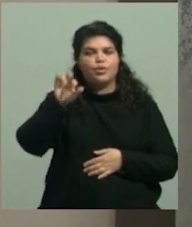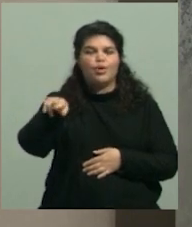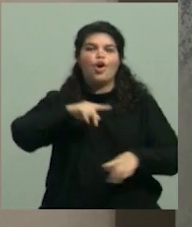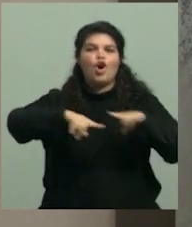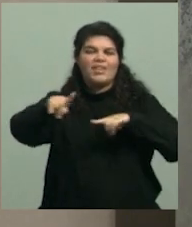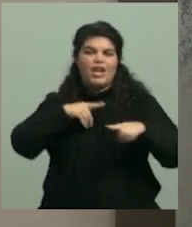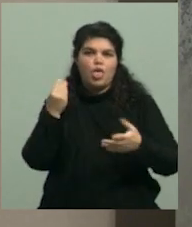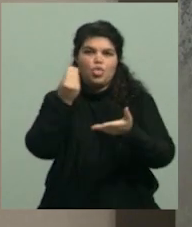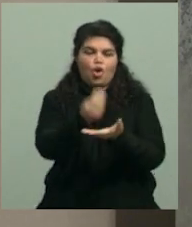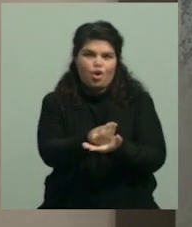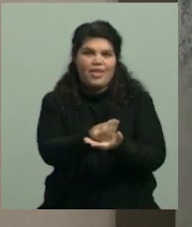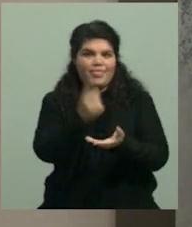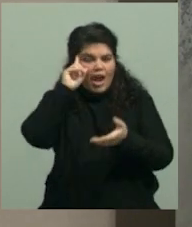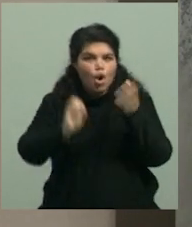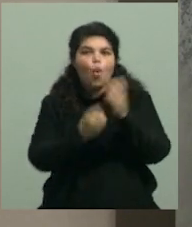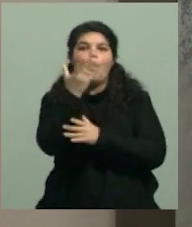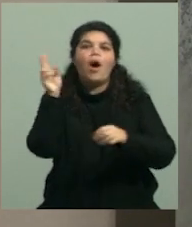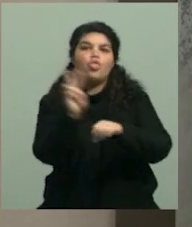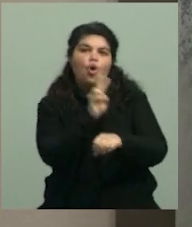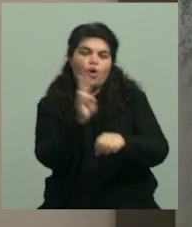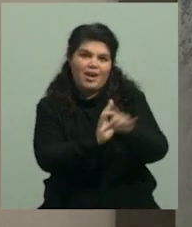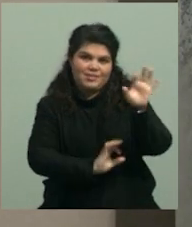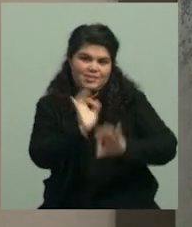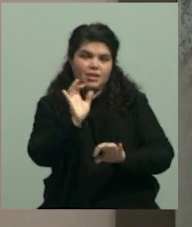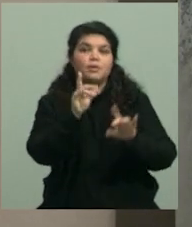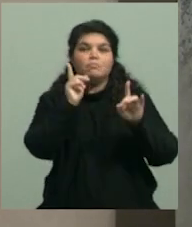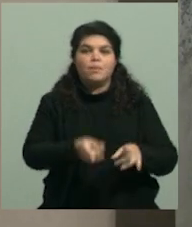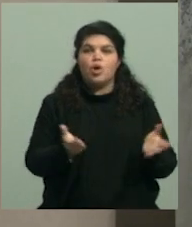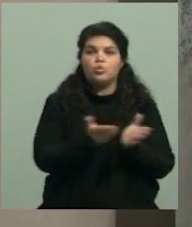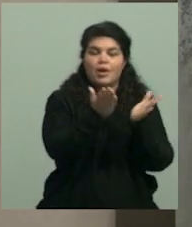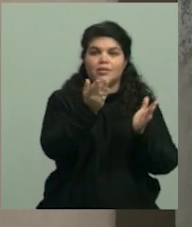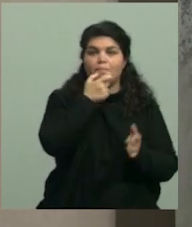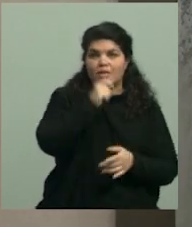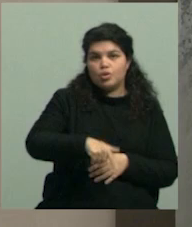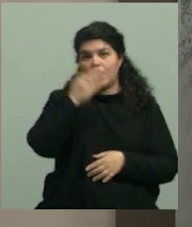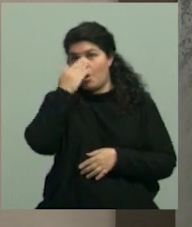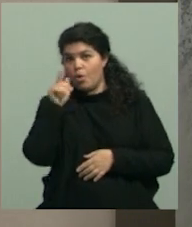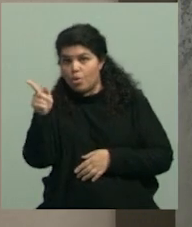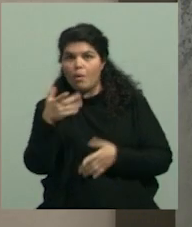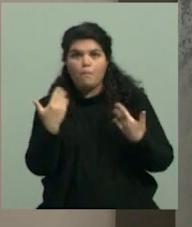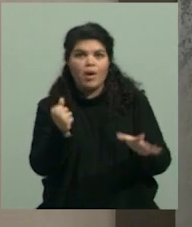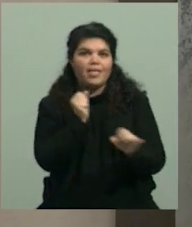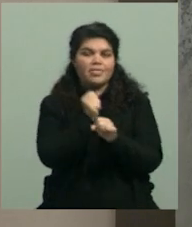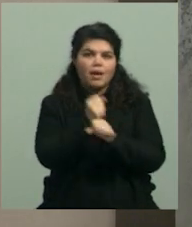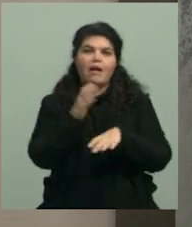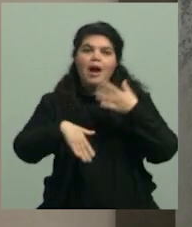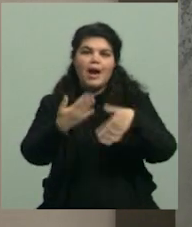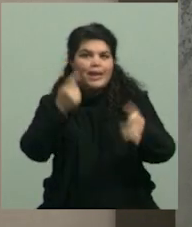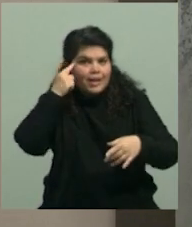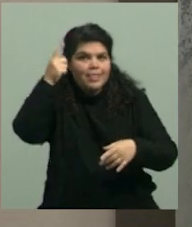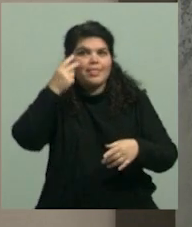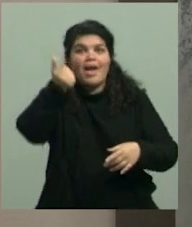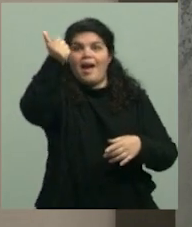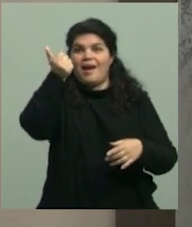hablando del concurso Emprende U. Recuerden, estudiantes de Mendoza y Córdoba, para poder trabajar en proyectos e ideas innovadoras,